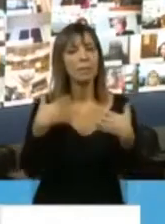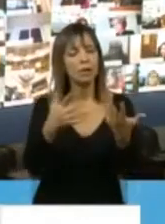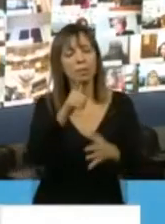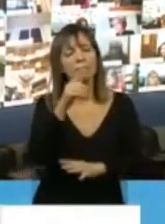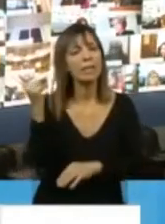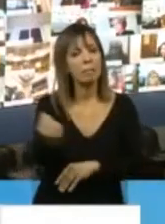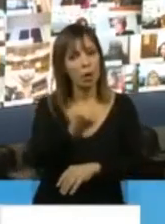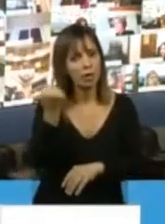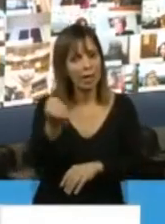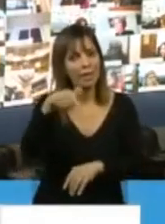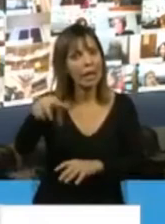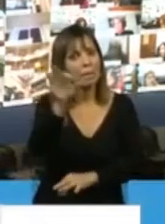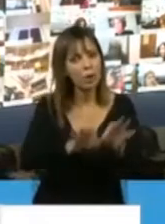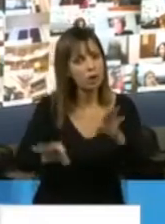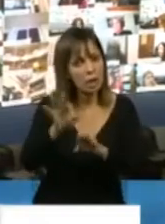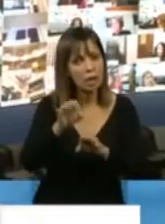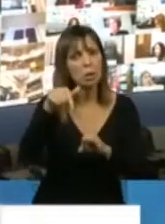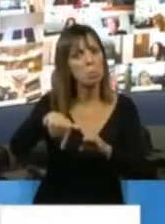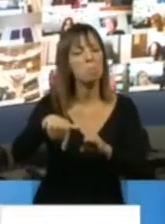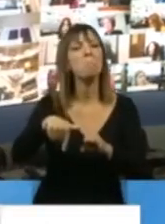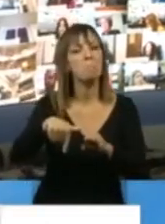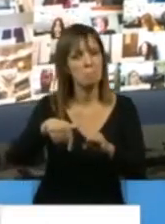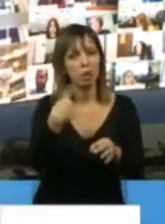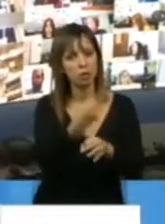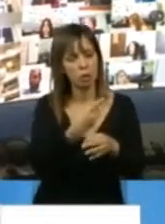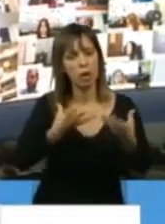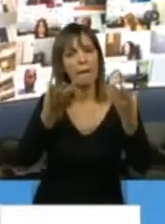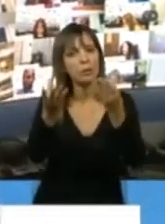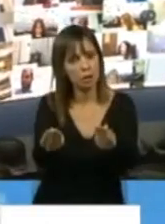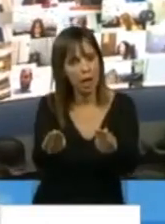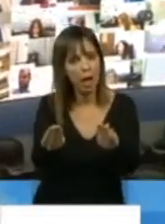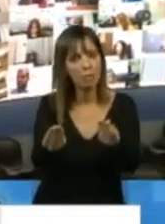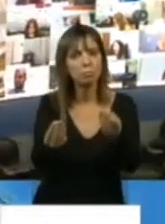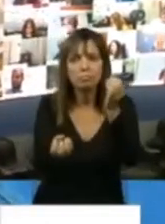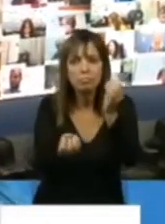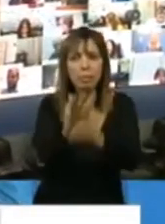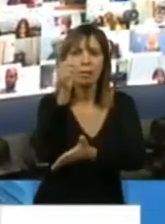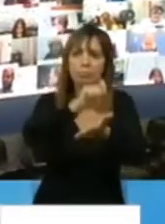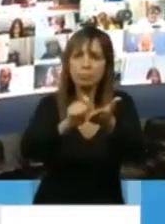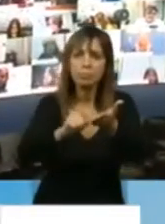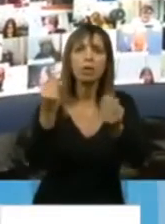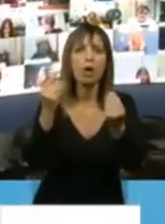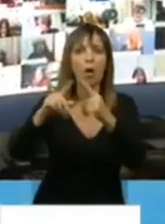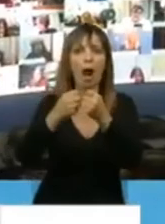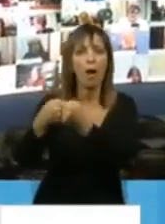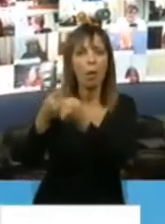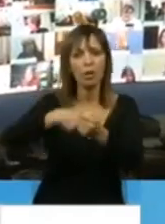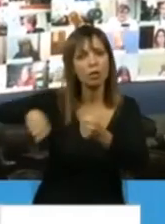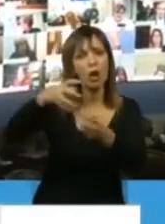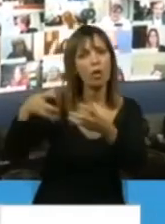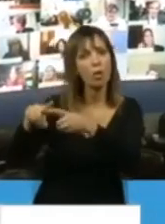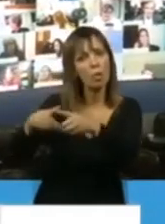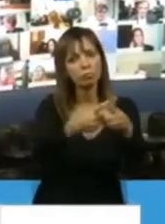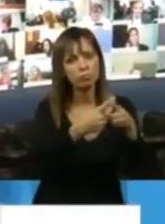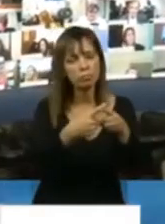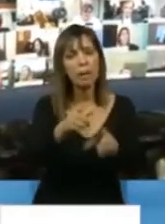importante este proyecto que estamos trabajando lo apoyamos, surge del consenso de todos los bloques. Entendemos que es un buen